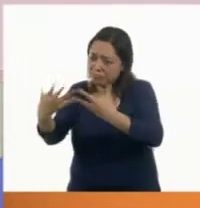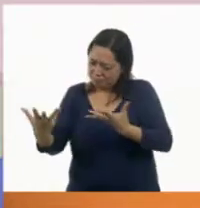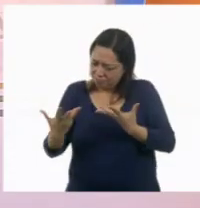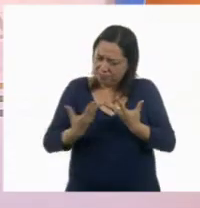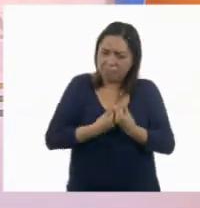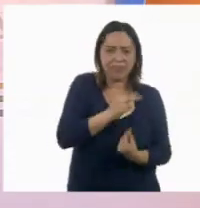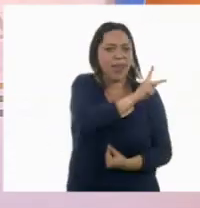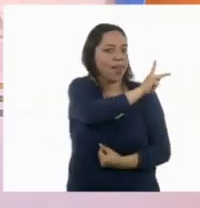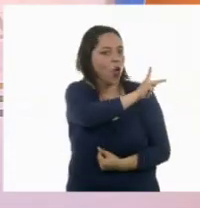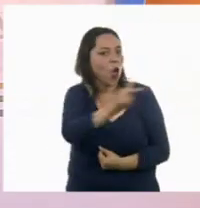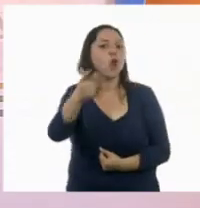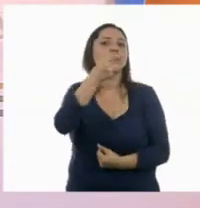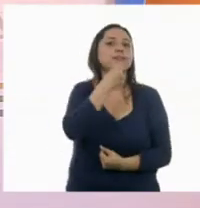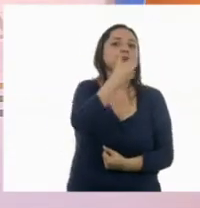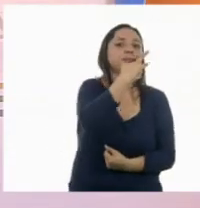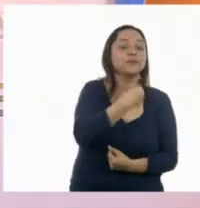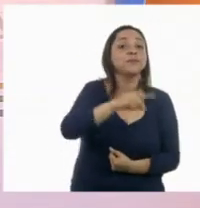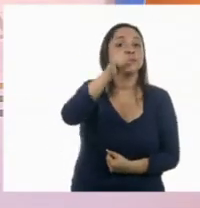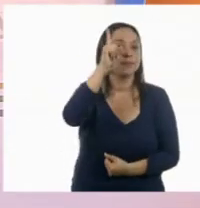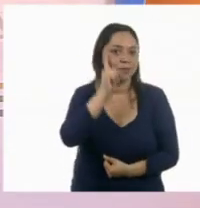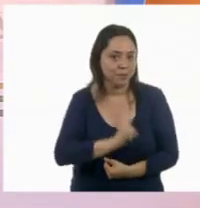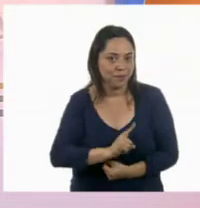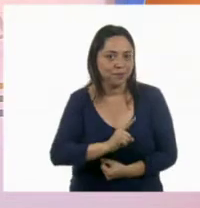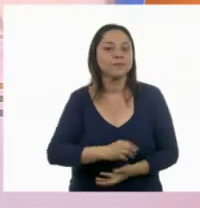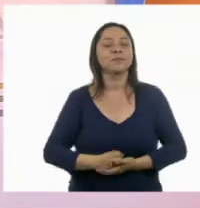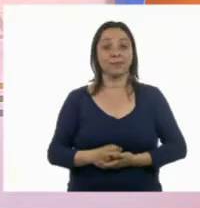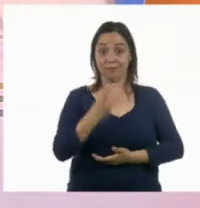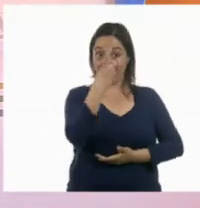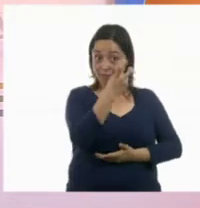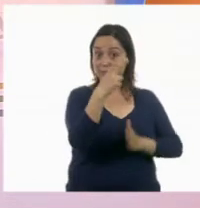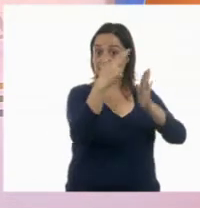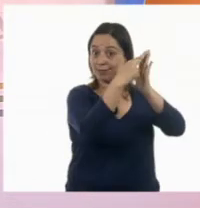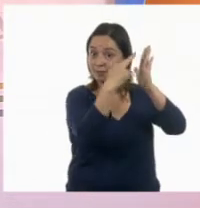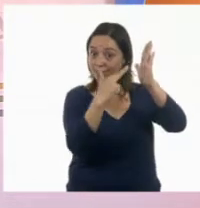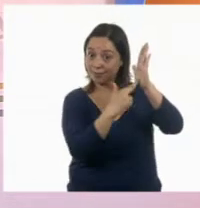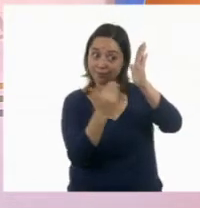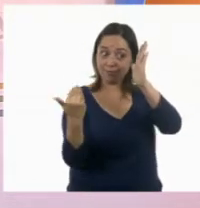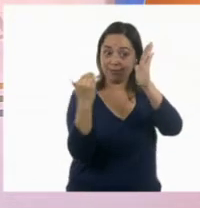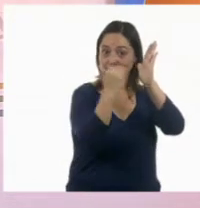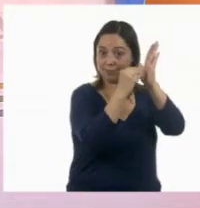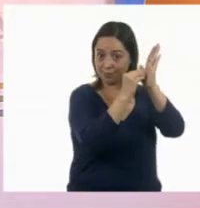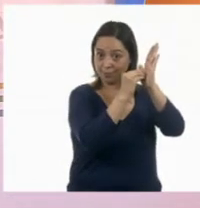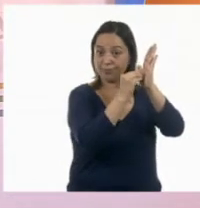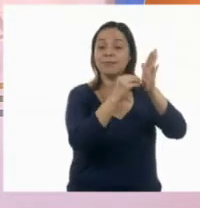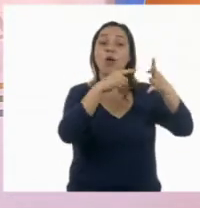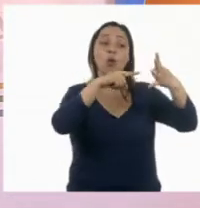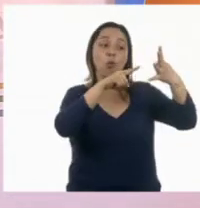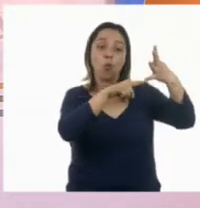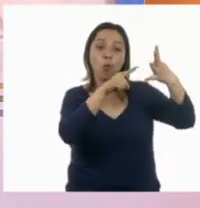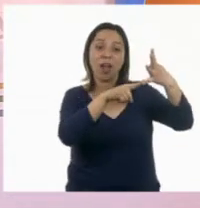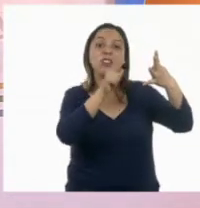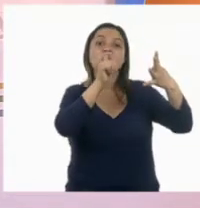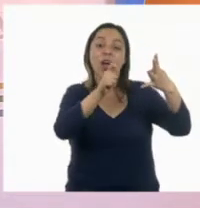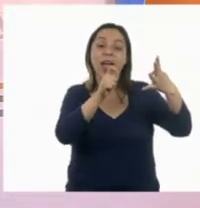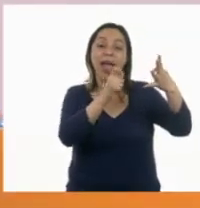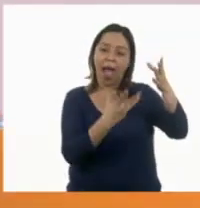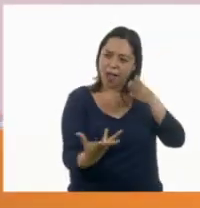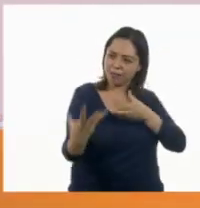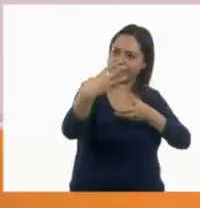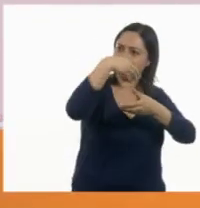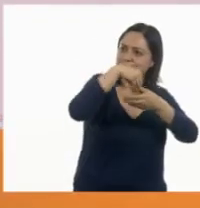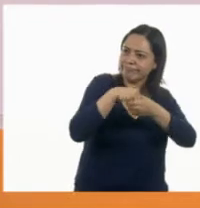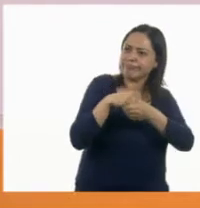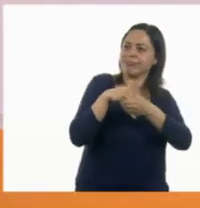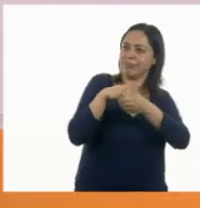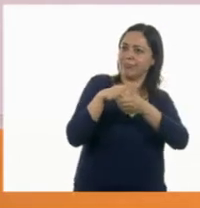Entonces vamos a poner como nuestra siguiente regla, incluir a todos en nuestras amistades. Sí.